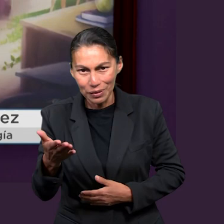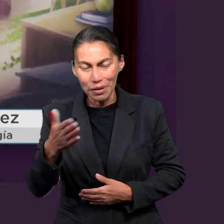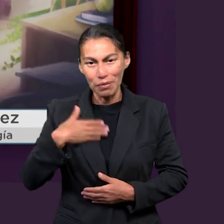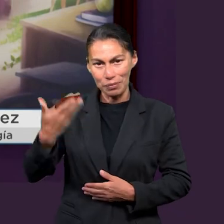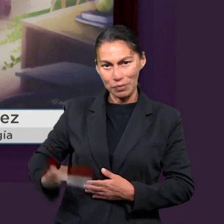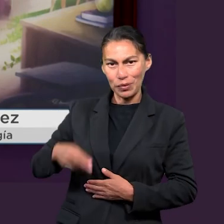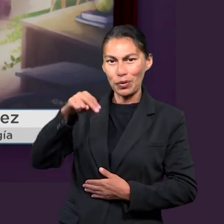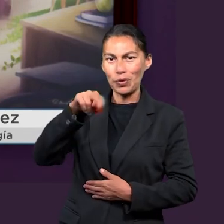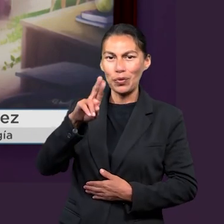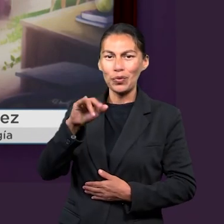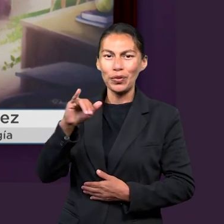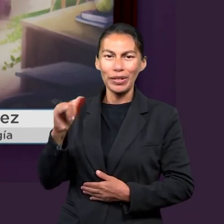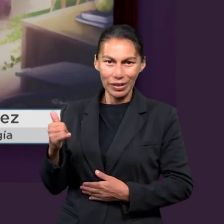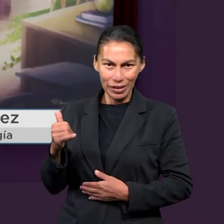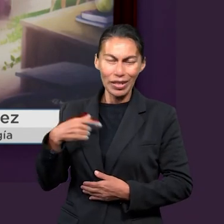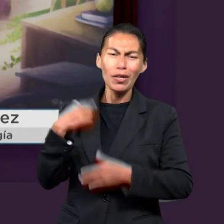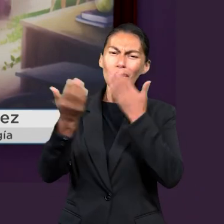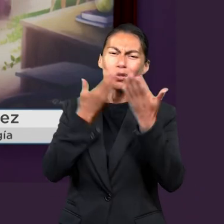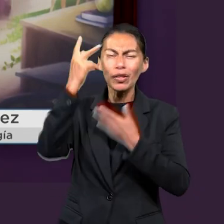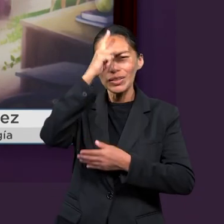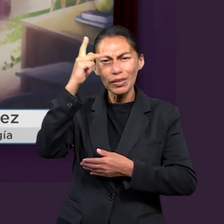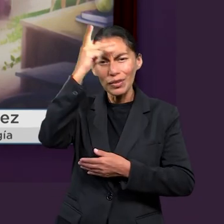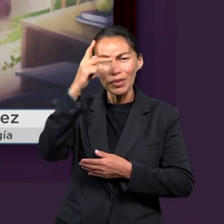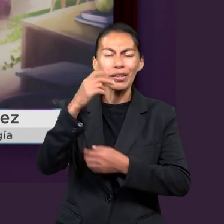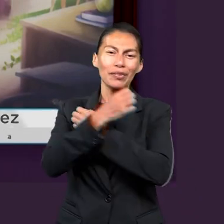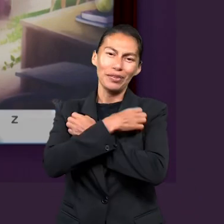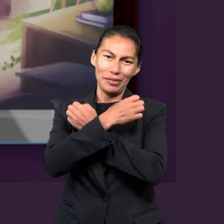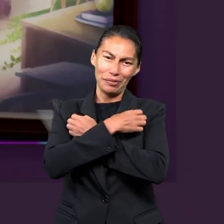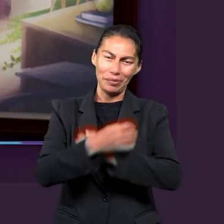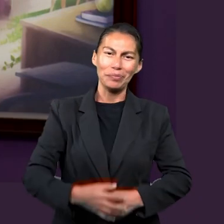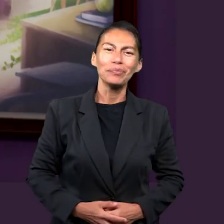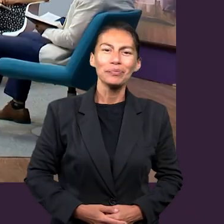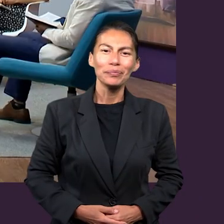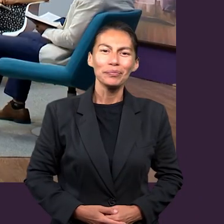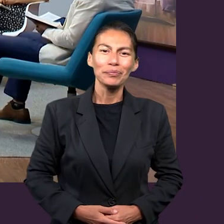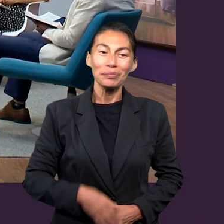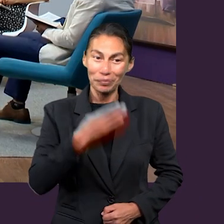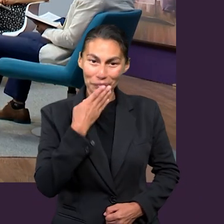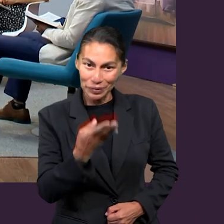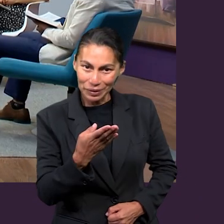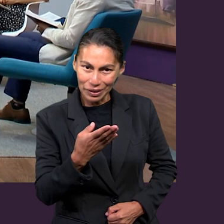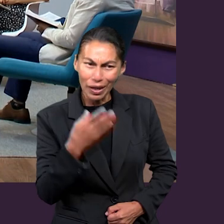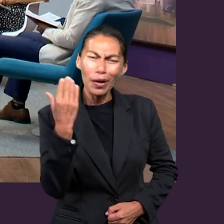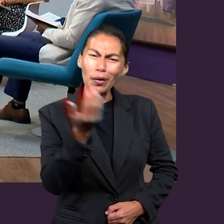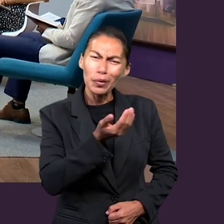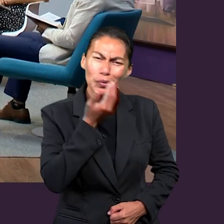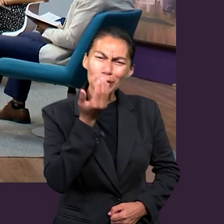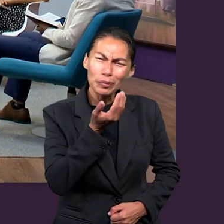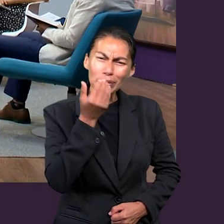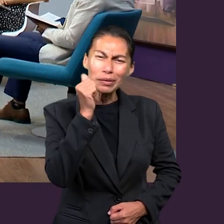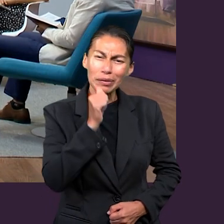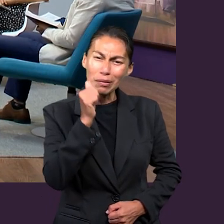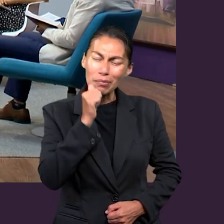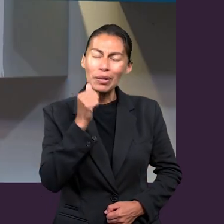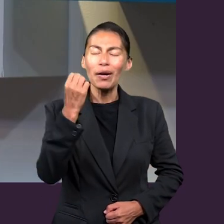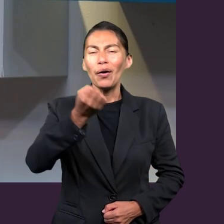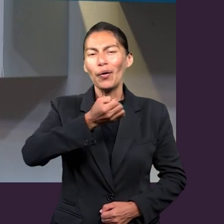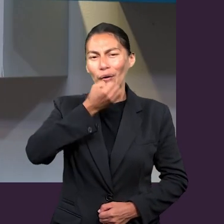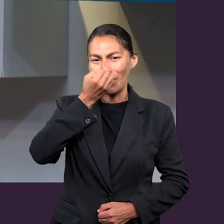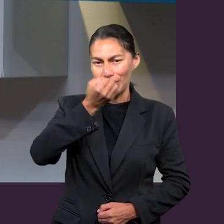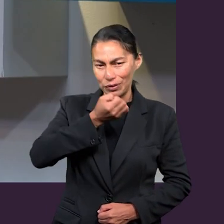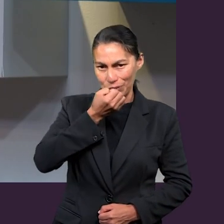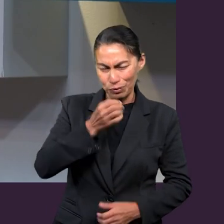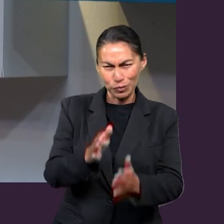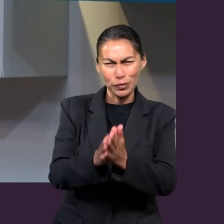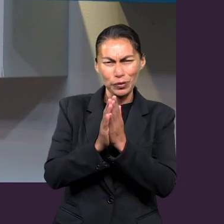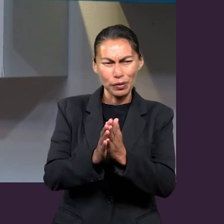todos. Mi nombre es Nuria Hernández y estudio la carrera de Psicología Educativa. Como tenemos por costumbre, siempre empezamos